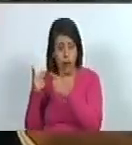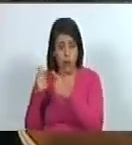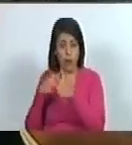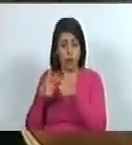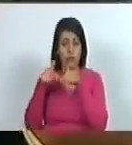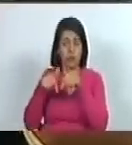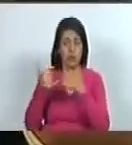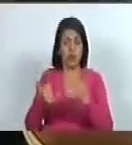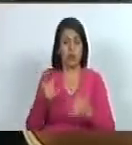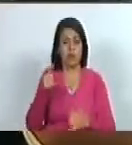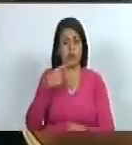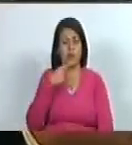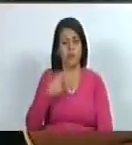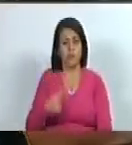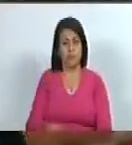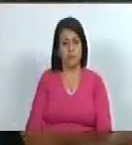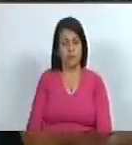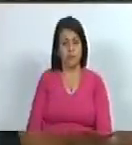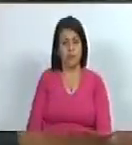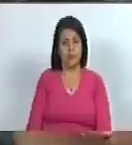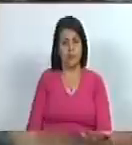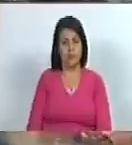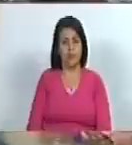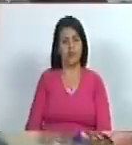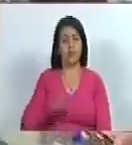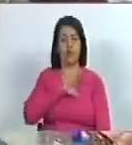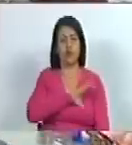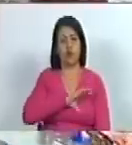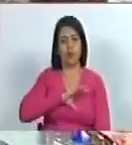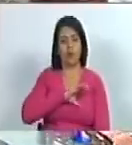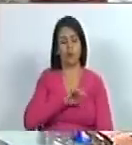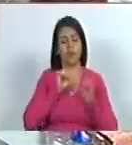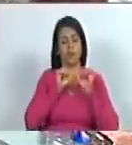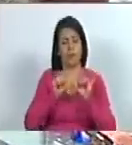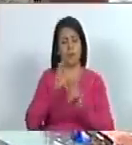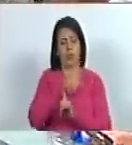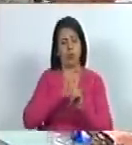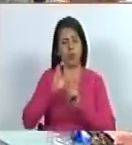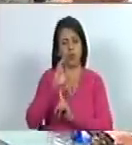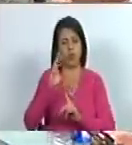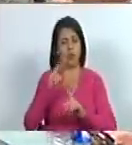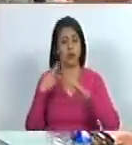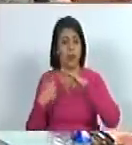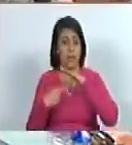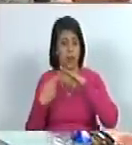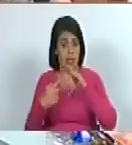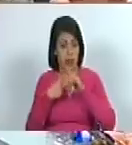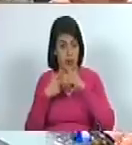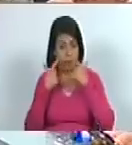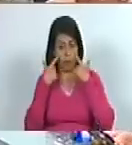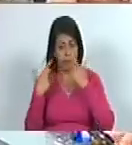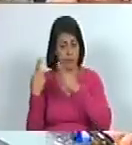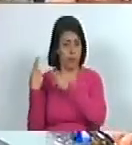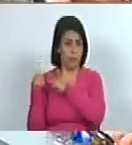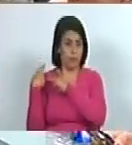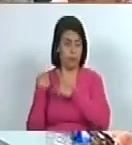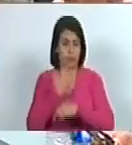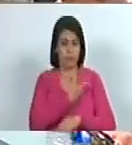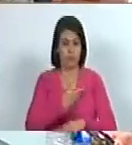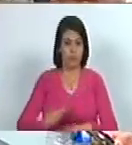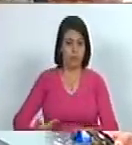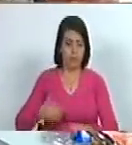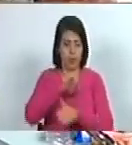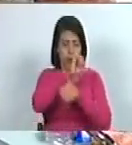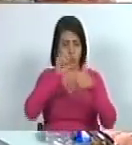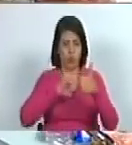ahora bien desde la comisión permanente de cultura y recreación a cual represento a través del presidente de